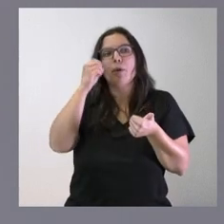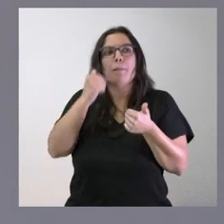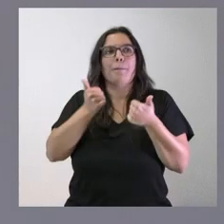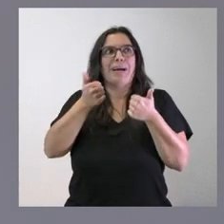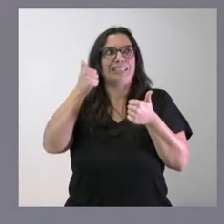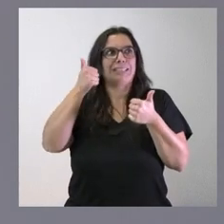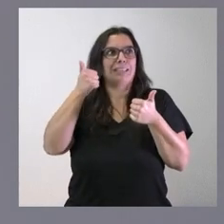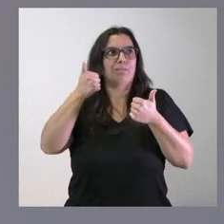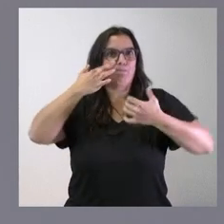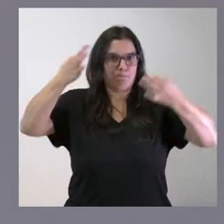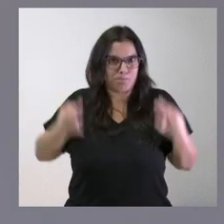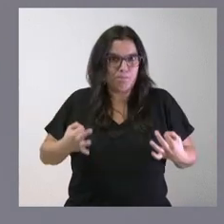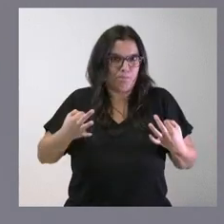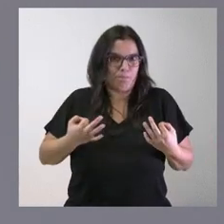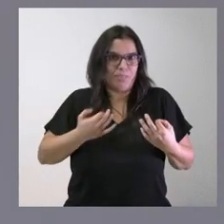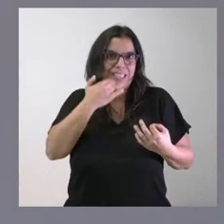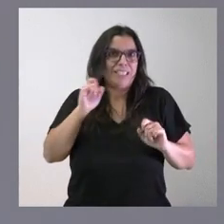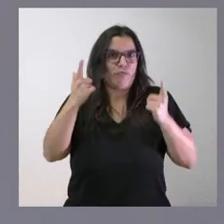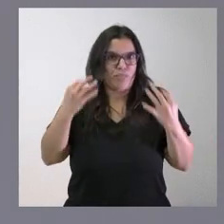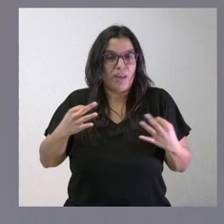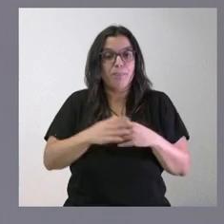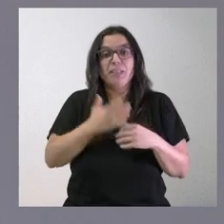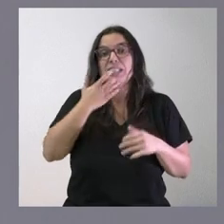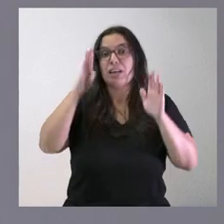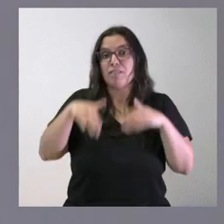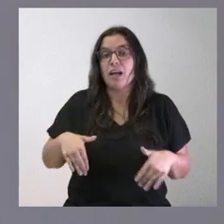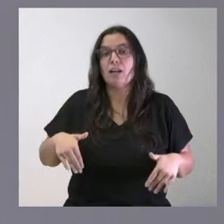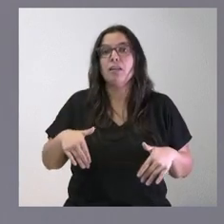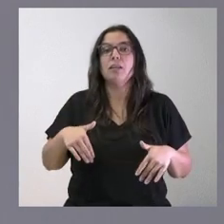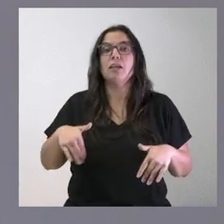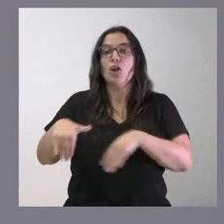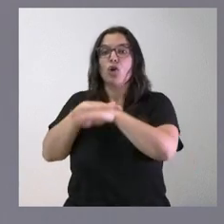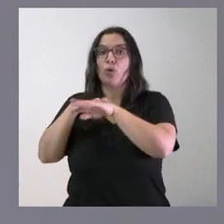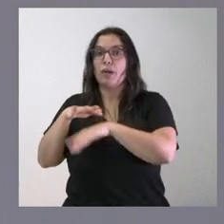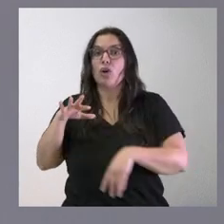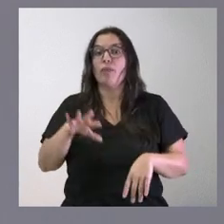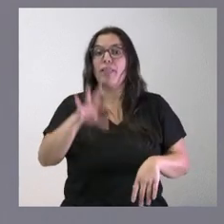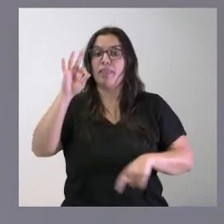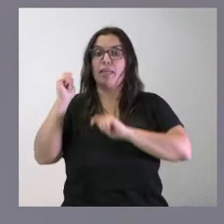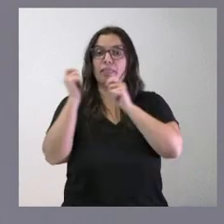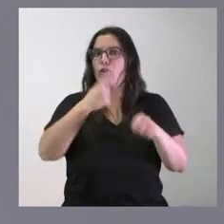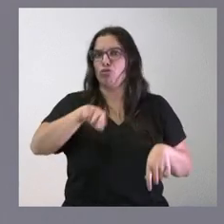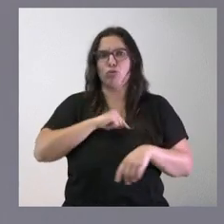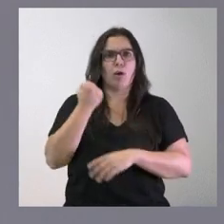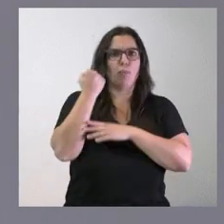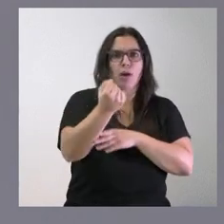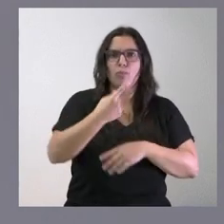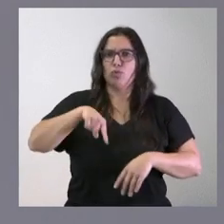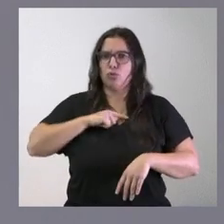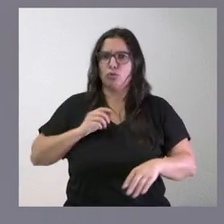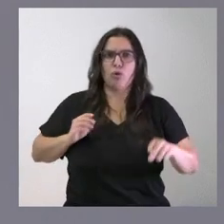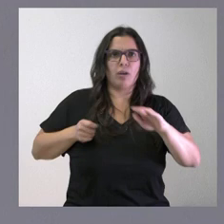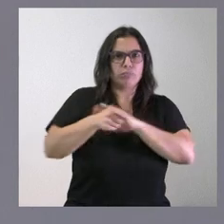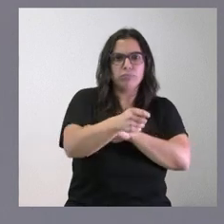y más definitivas nosotros si al final hay una candidatura decidida por el gobierno la vamos a apoyar vamos a invertir y vamos a respaldar